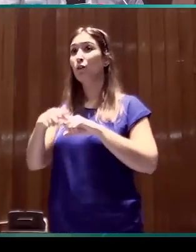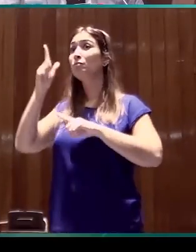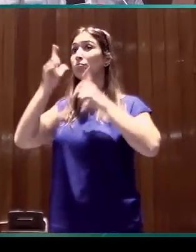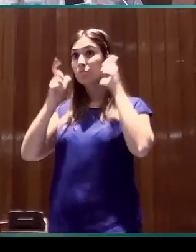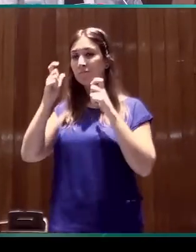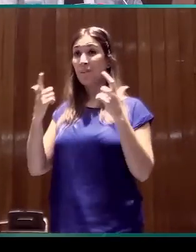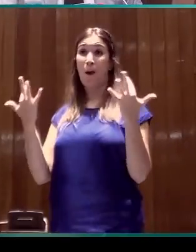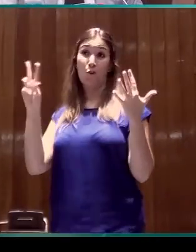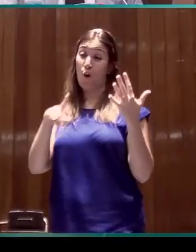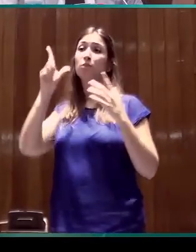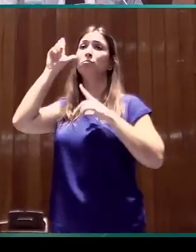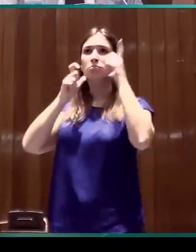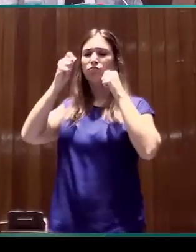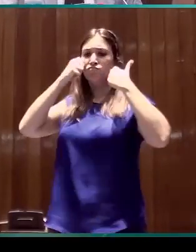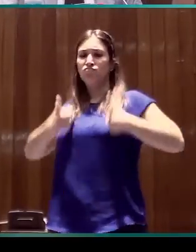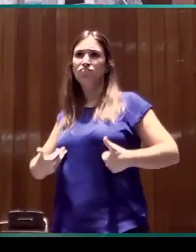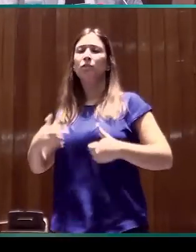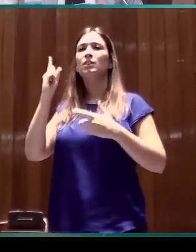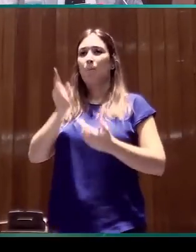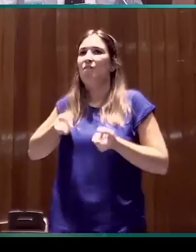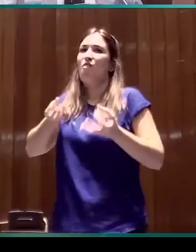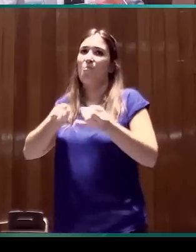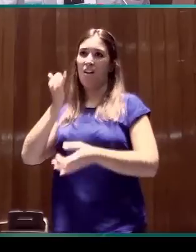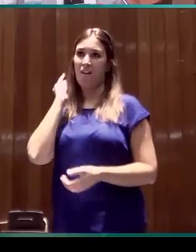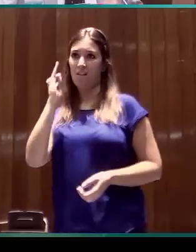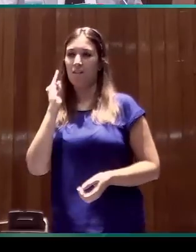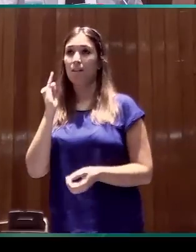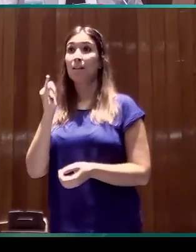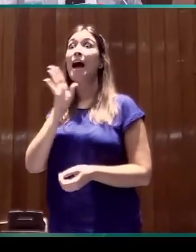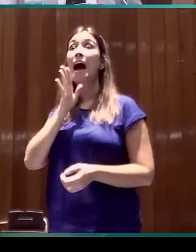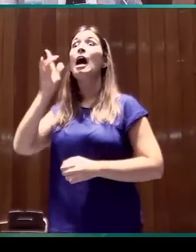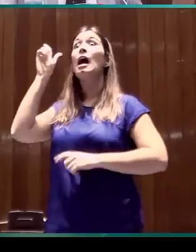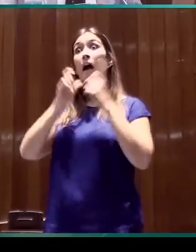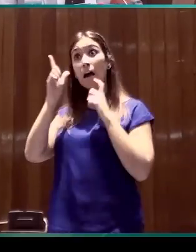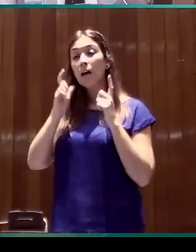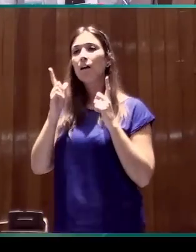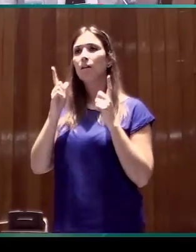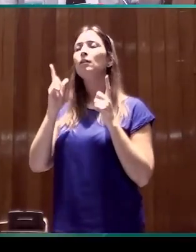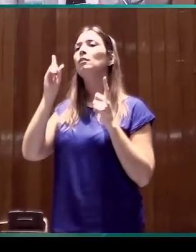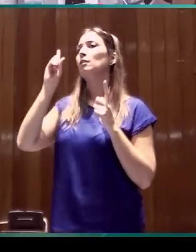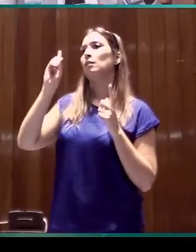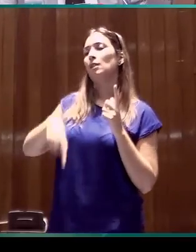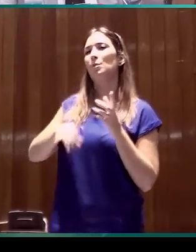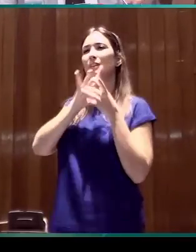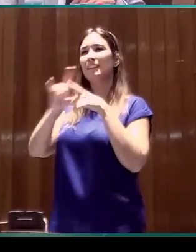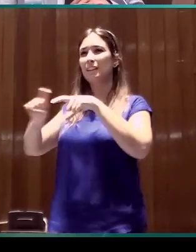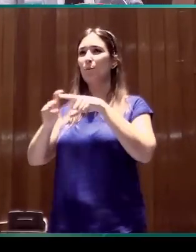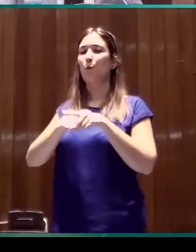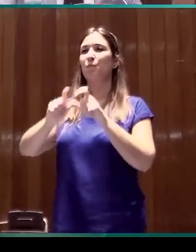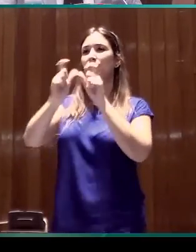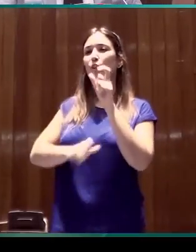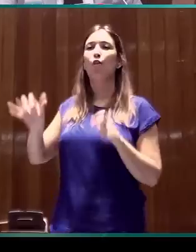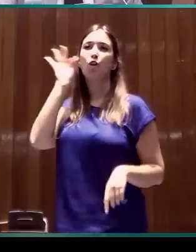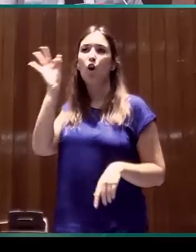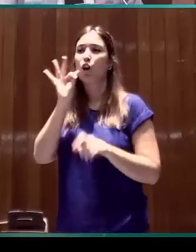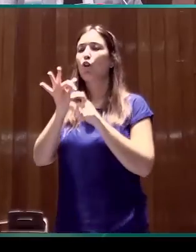manuales, perdón, que intervienen. Sabemos que esos rasgos no manuales intervienen en el aspecto léxico, fonológico,